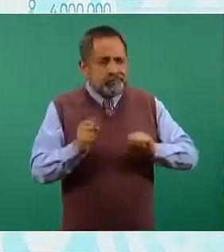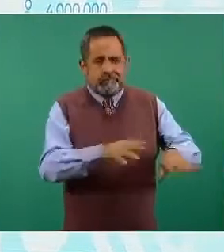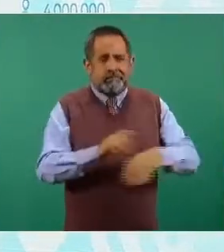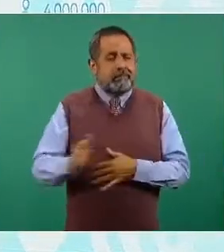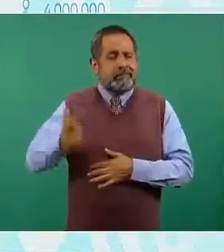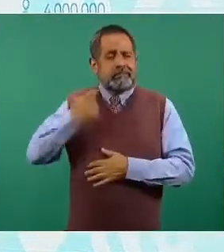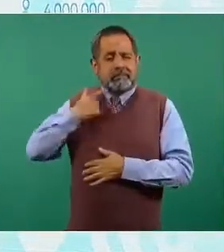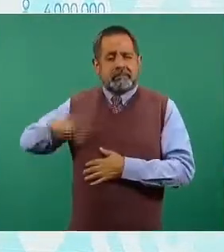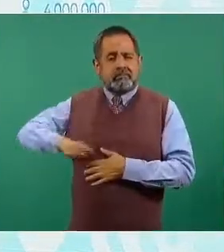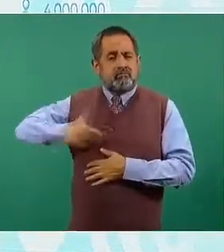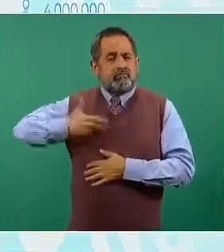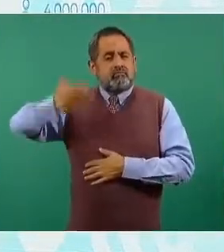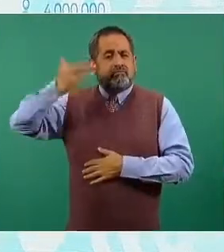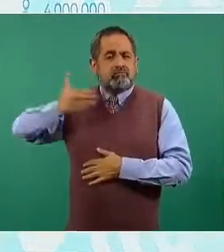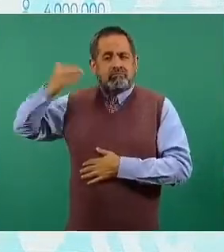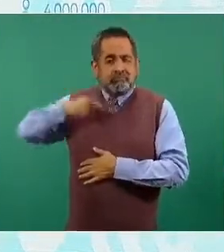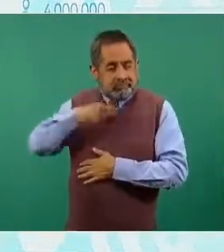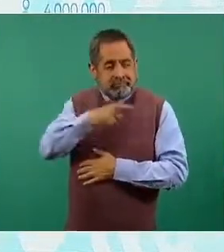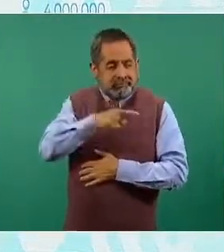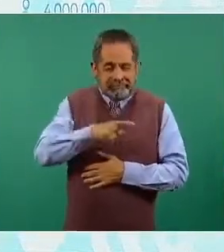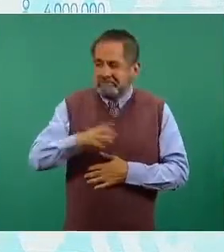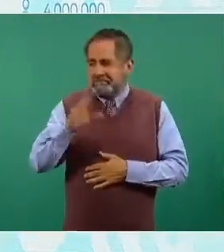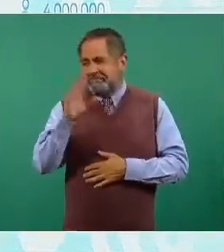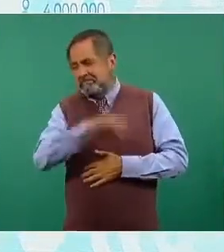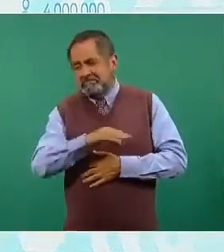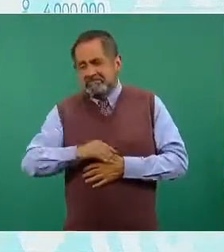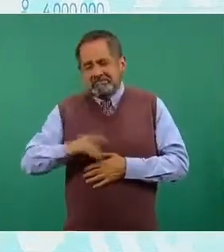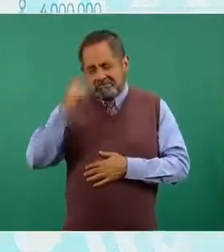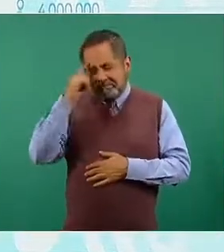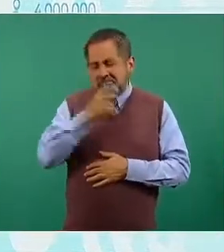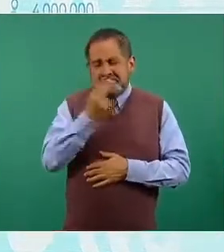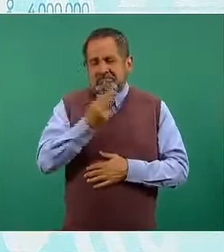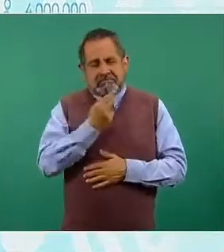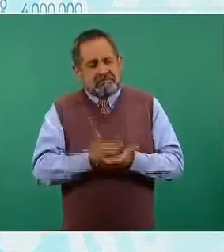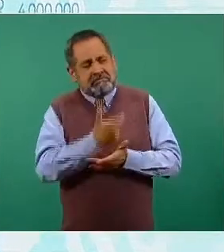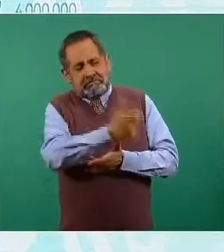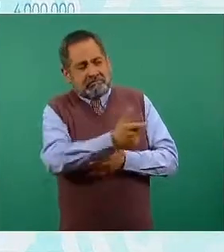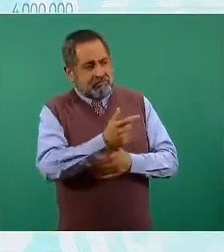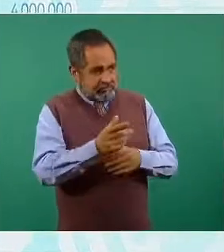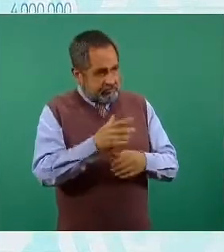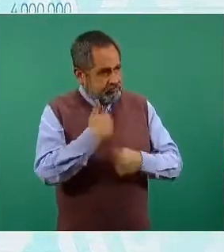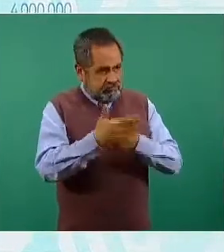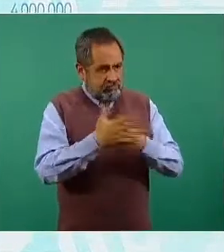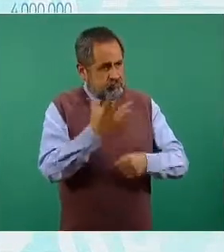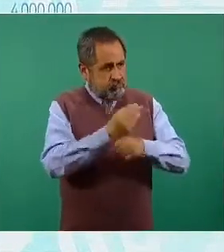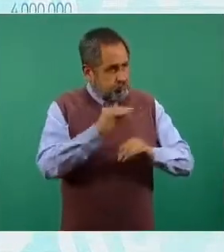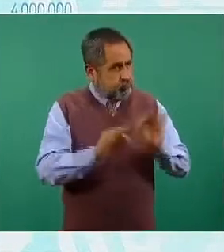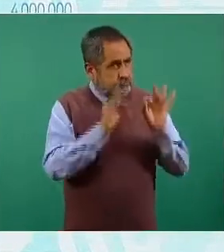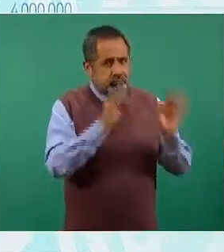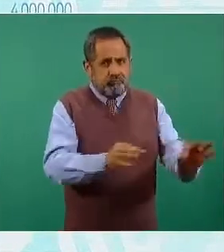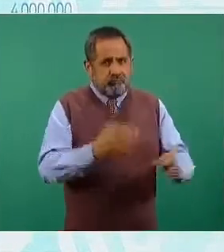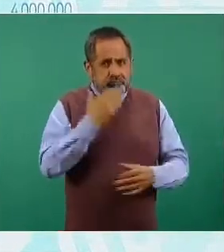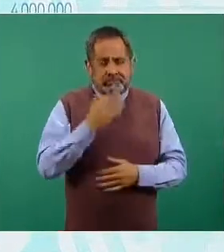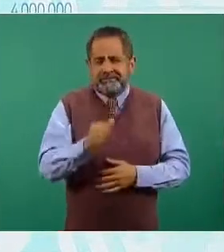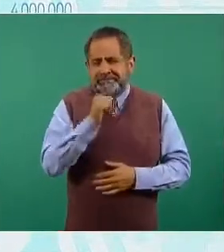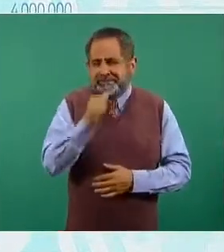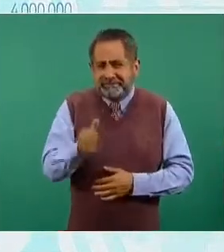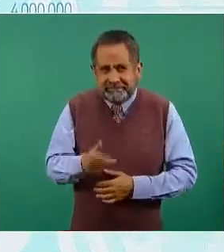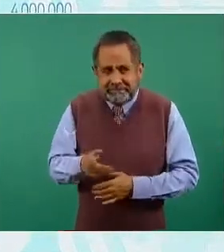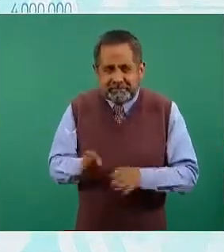sexenios anteriores no tomaron el cuidado de invertir para que existieran suficientes refrigeradores,